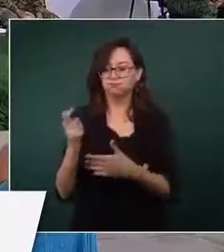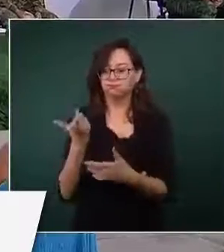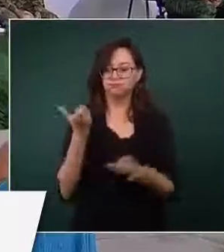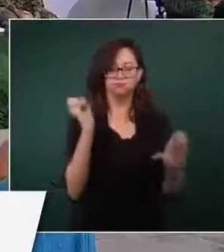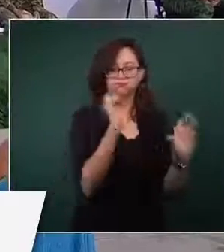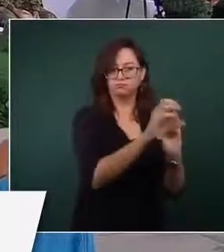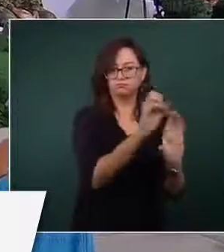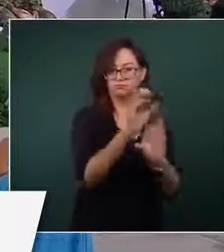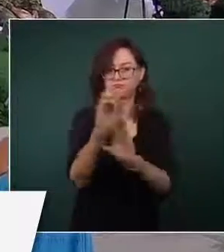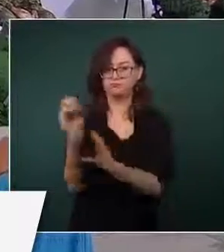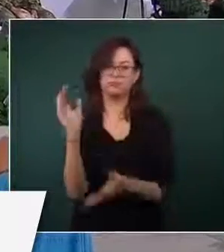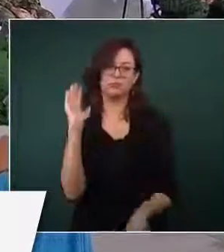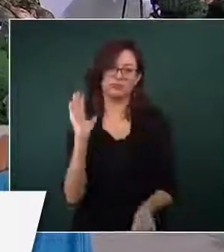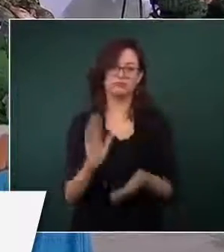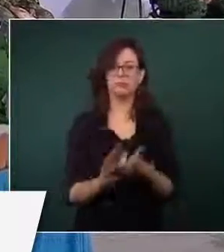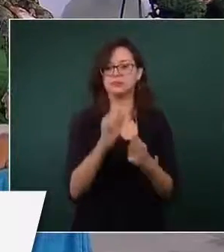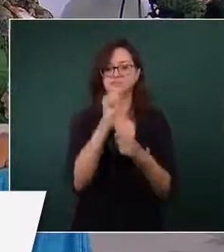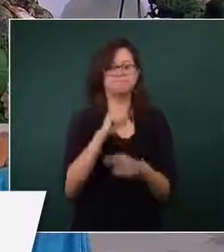fondos.